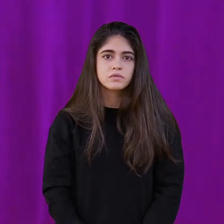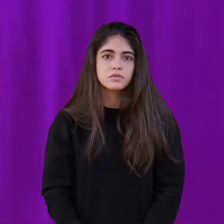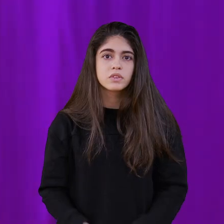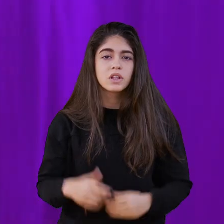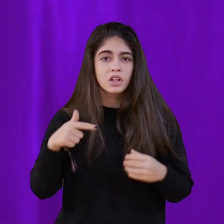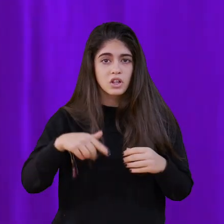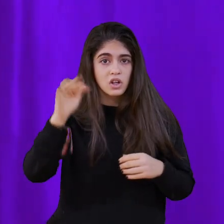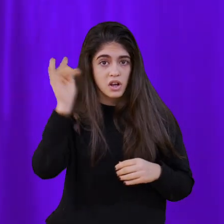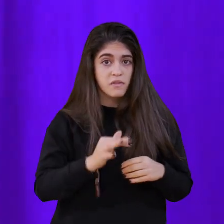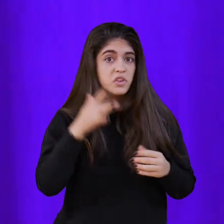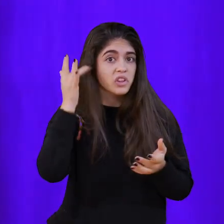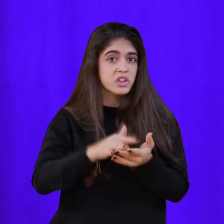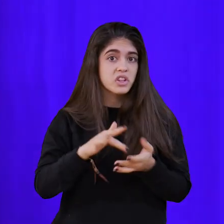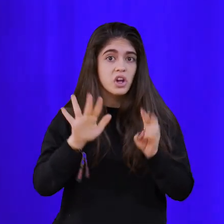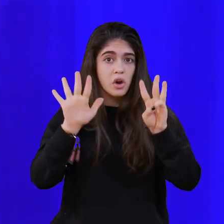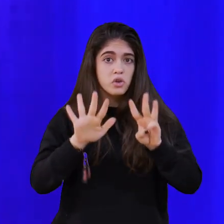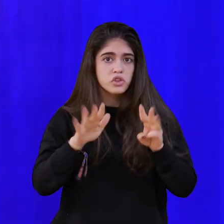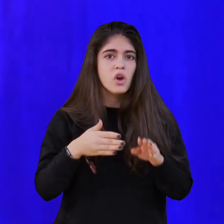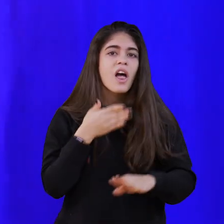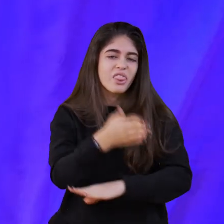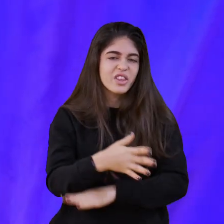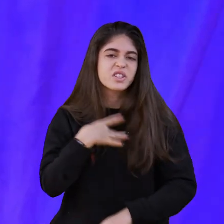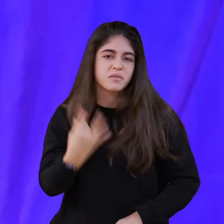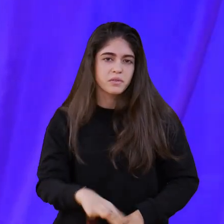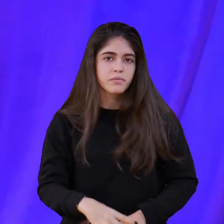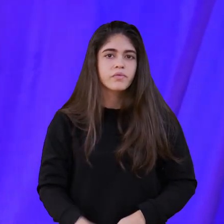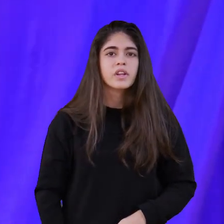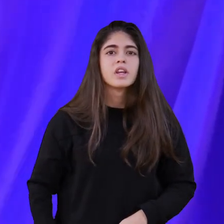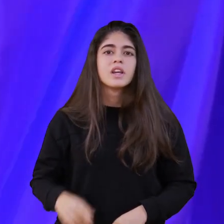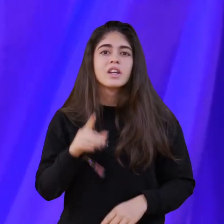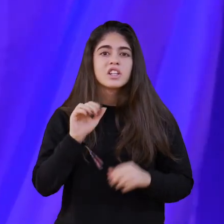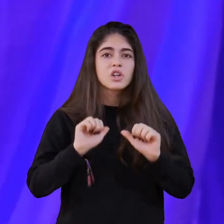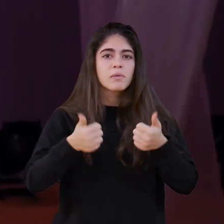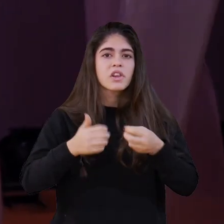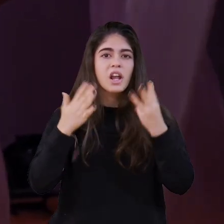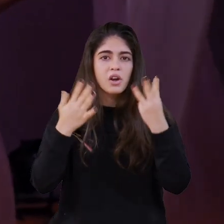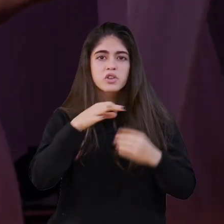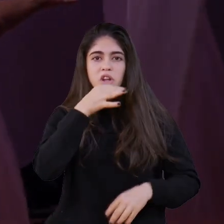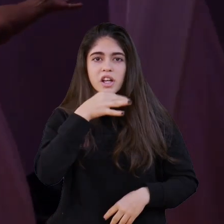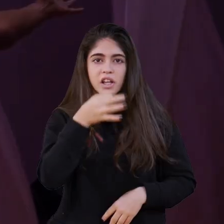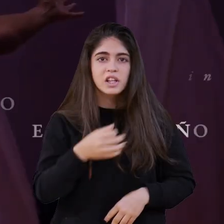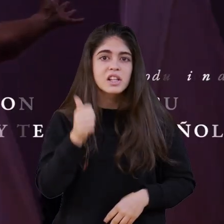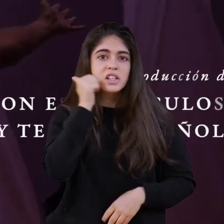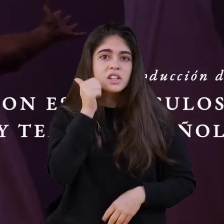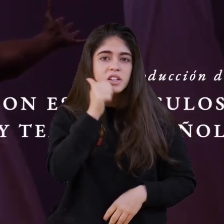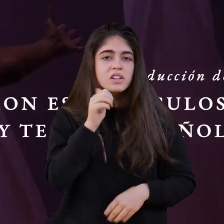La función del día 8 es accesible y comenzará a las 8 de la noche, y la del sábado será a las 7 de la tarde.